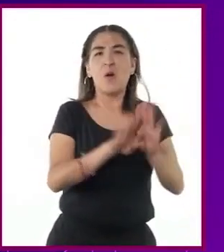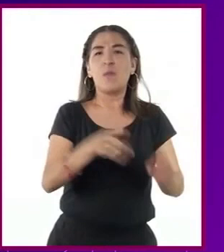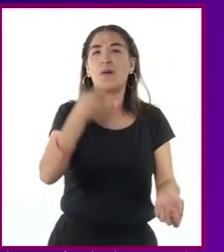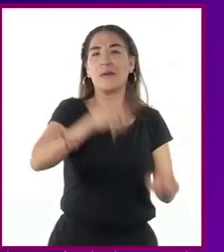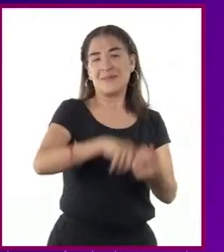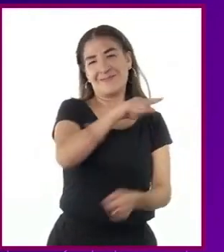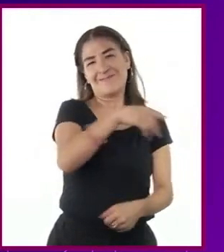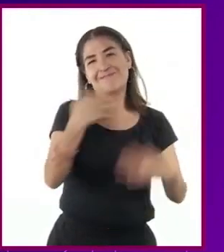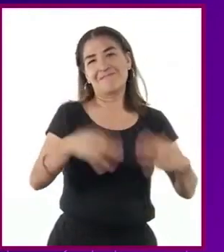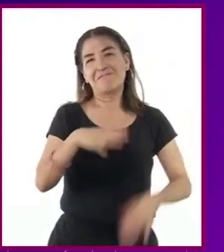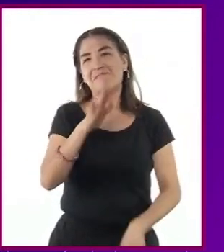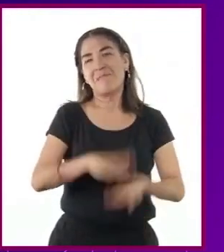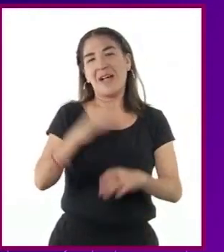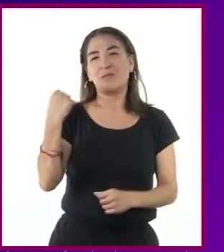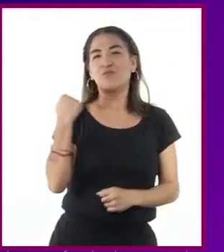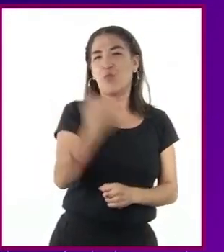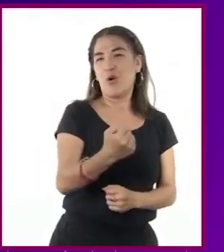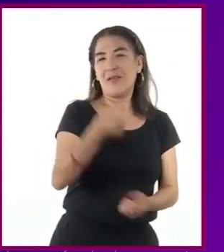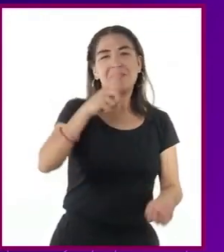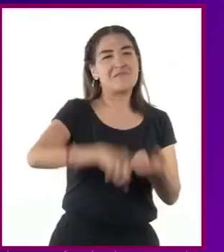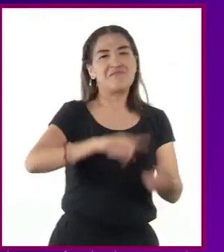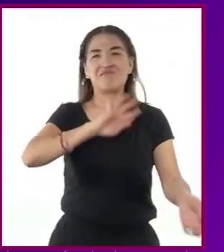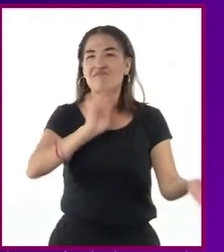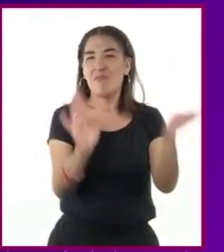núcleo de poder en el mundo.